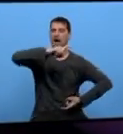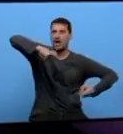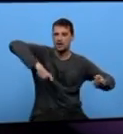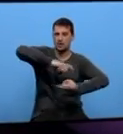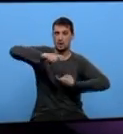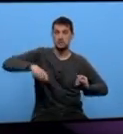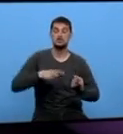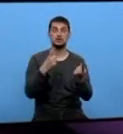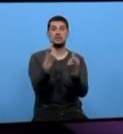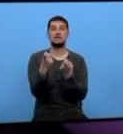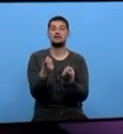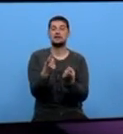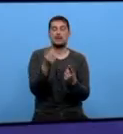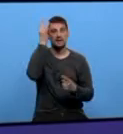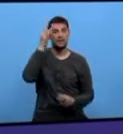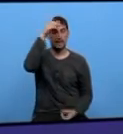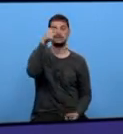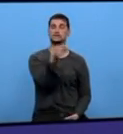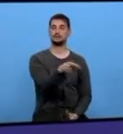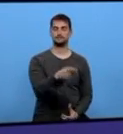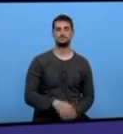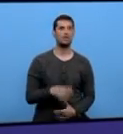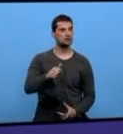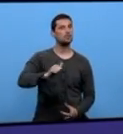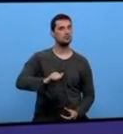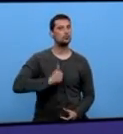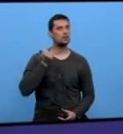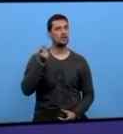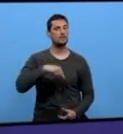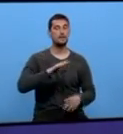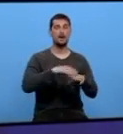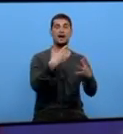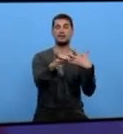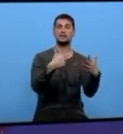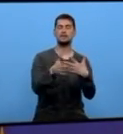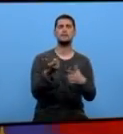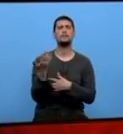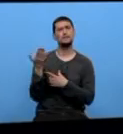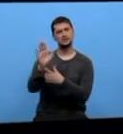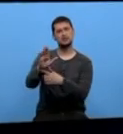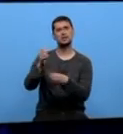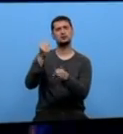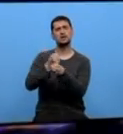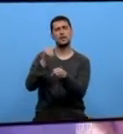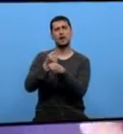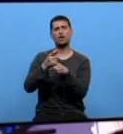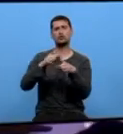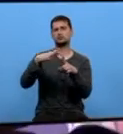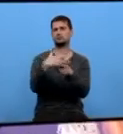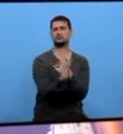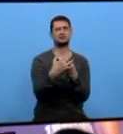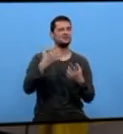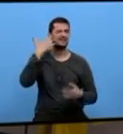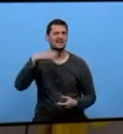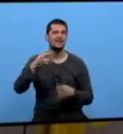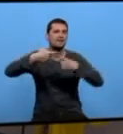creo que é necesario hacer as cosas deste tipo Unha oportunidade inmellorable tamén para os artesans da provincia que presentaron os seus traballos nun contexto pouco habitual para